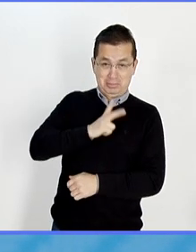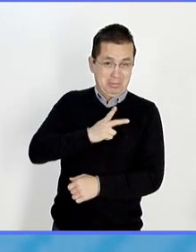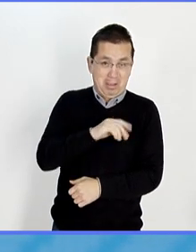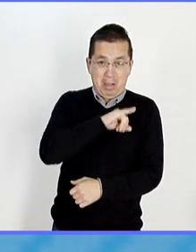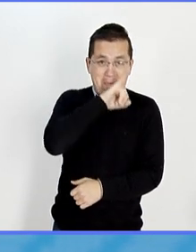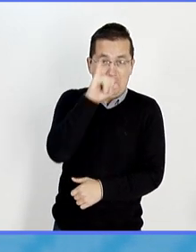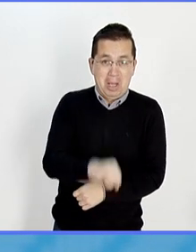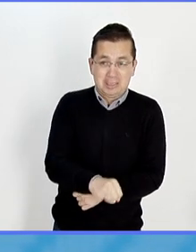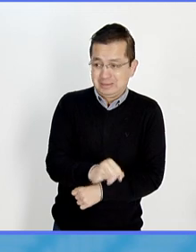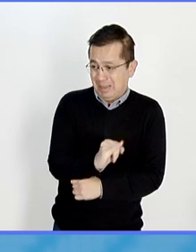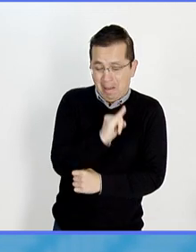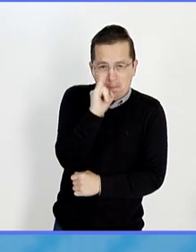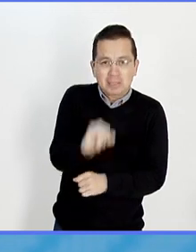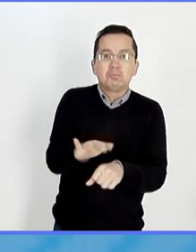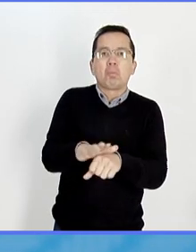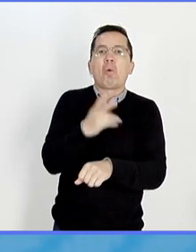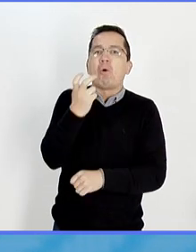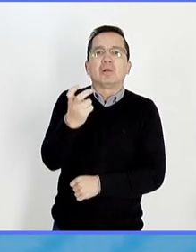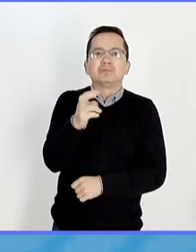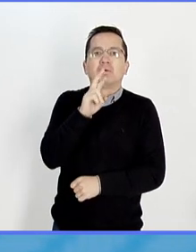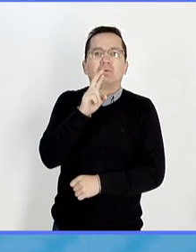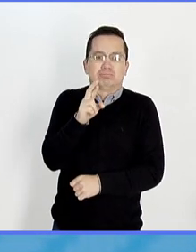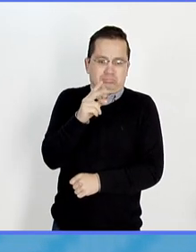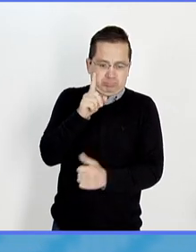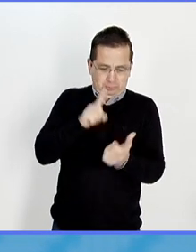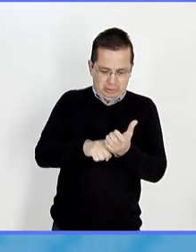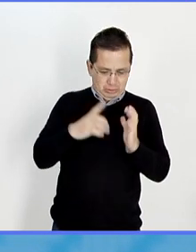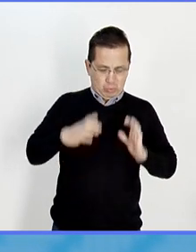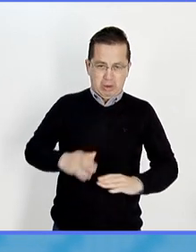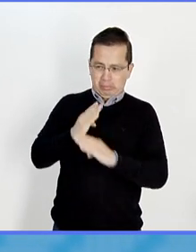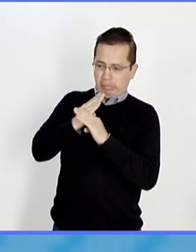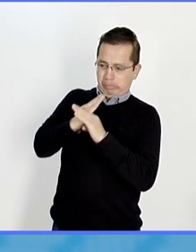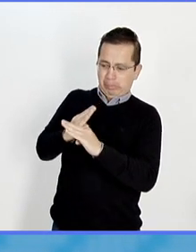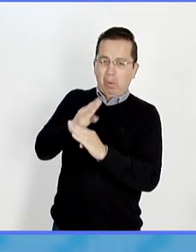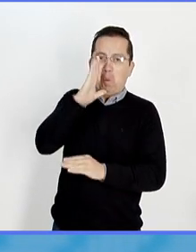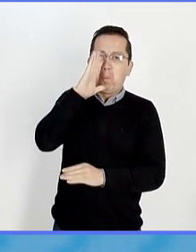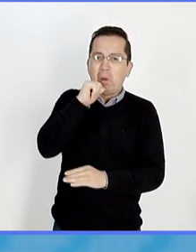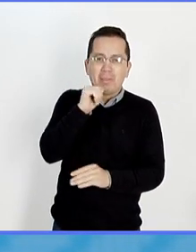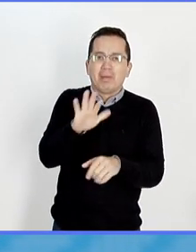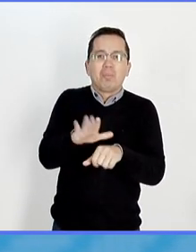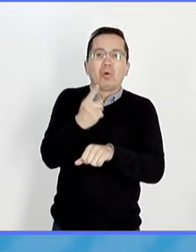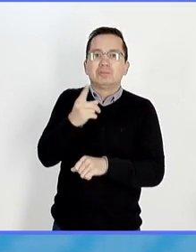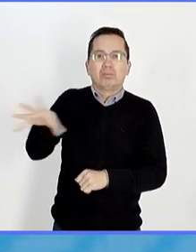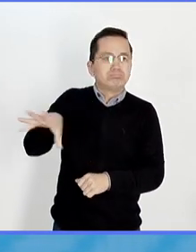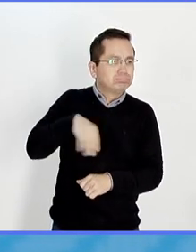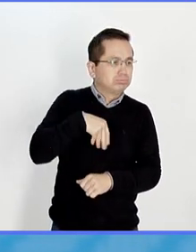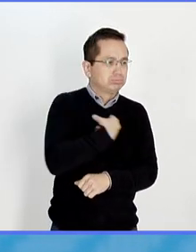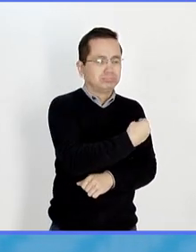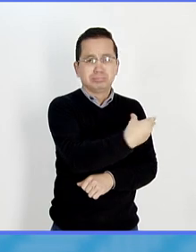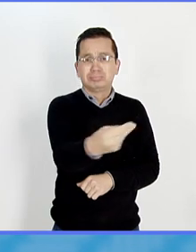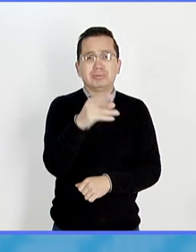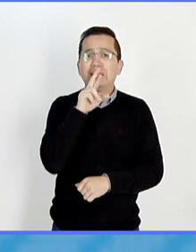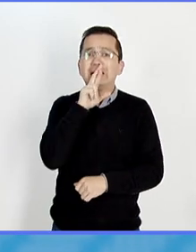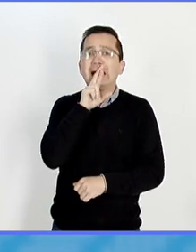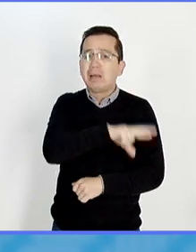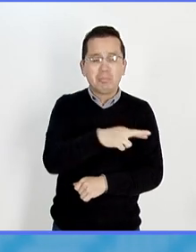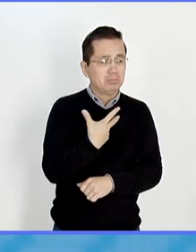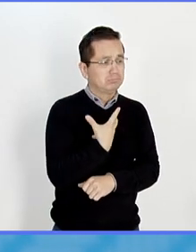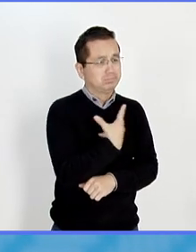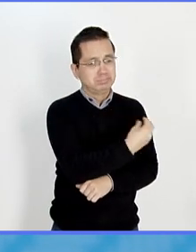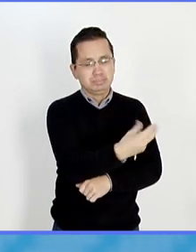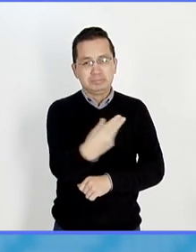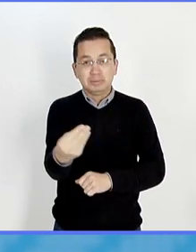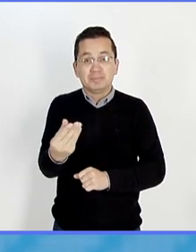favoreció muchísimo el que el virus se pudiera expandir de esta manera. Ahora se sigue expandiendo, pero